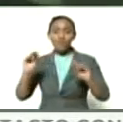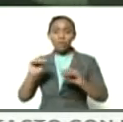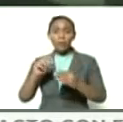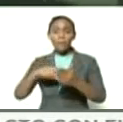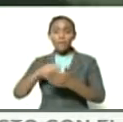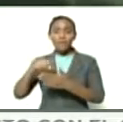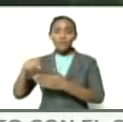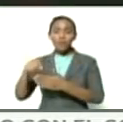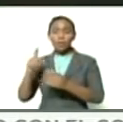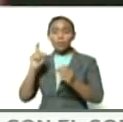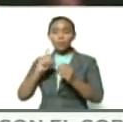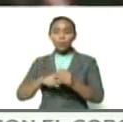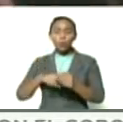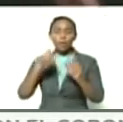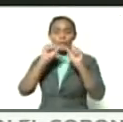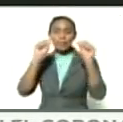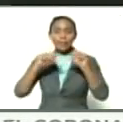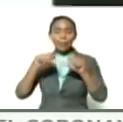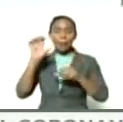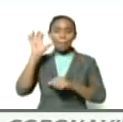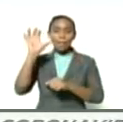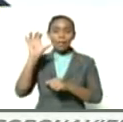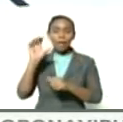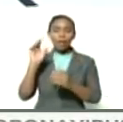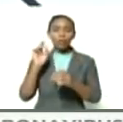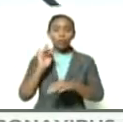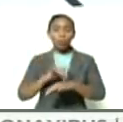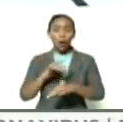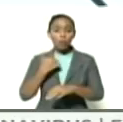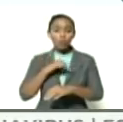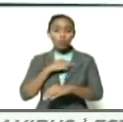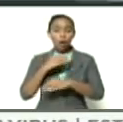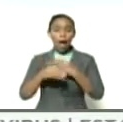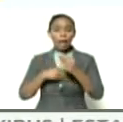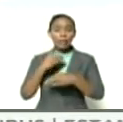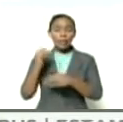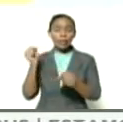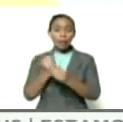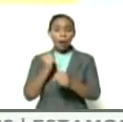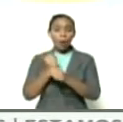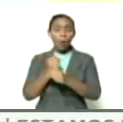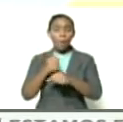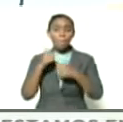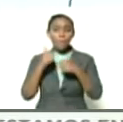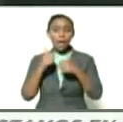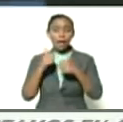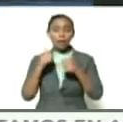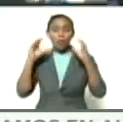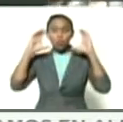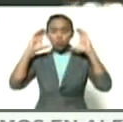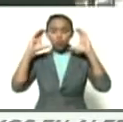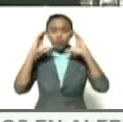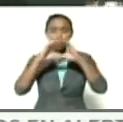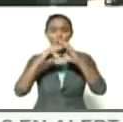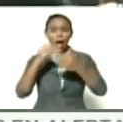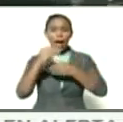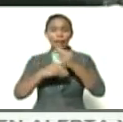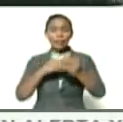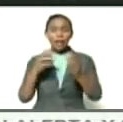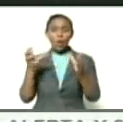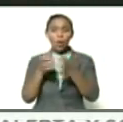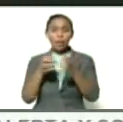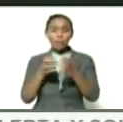inscrito en el sistema patria ahora toca de nosotros hacer el trabajo hacerlo bien concentrarse crear los